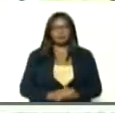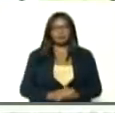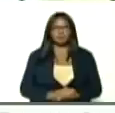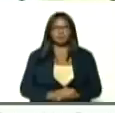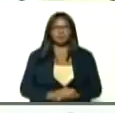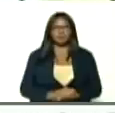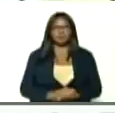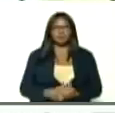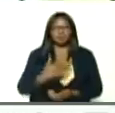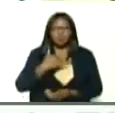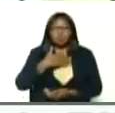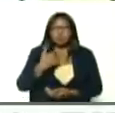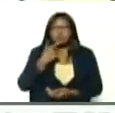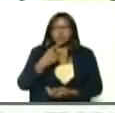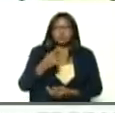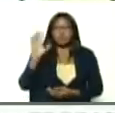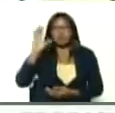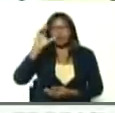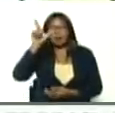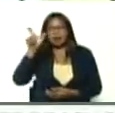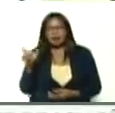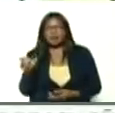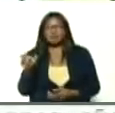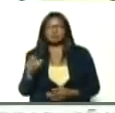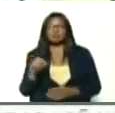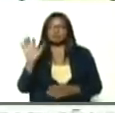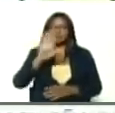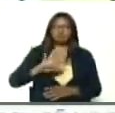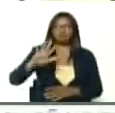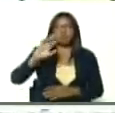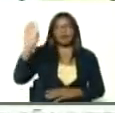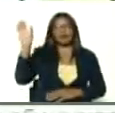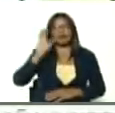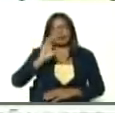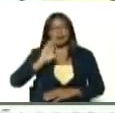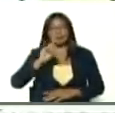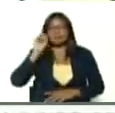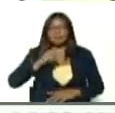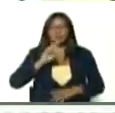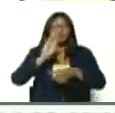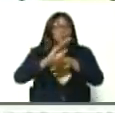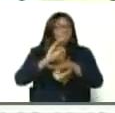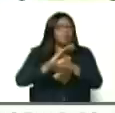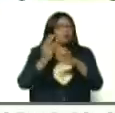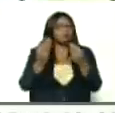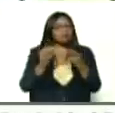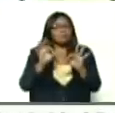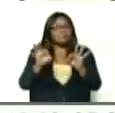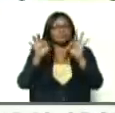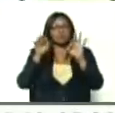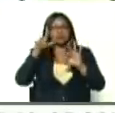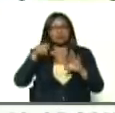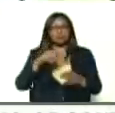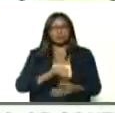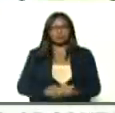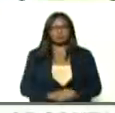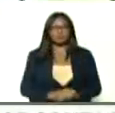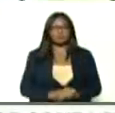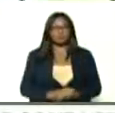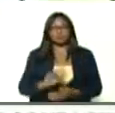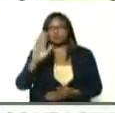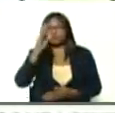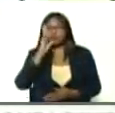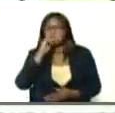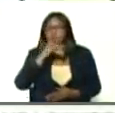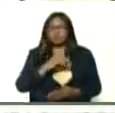quiero decirle, a los caraqueños, a las caraqueñas, y la gran Caracas, que tenemos que tomar, medidas especiales, sin lugar a